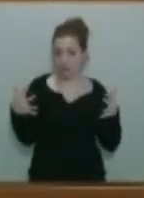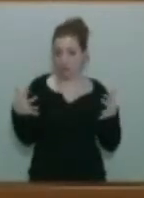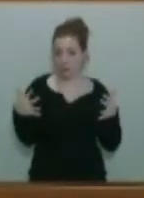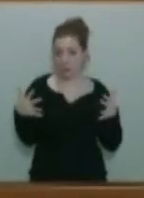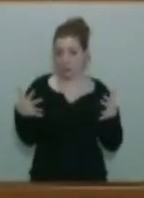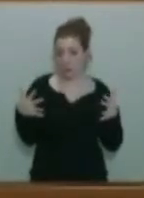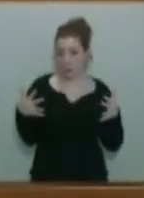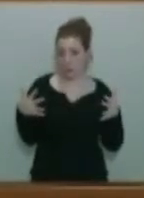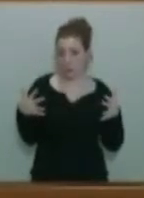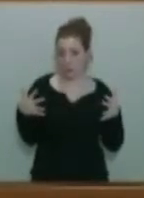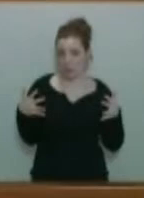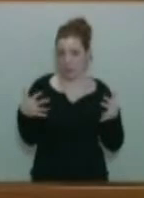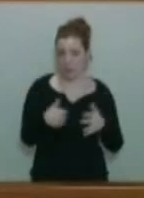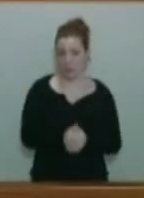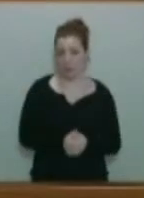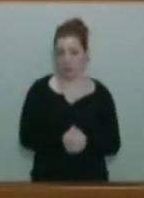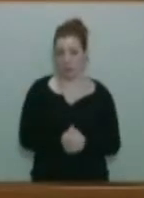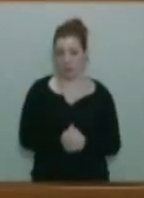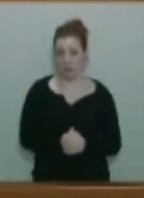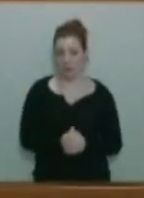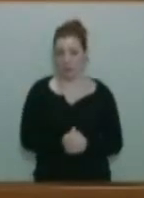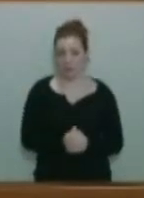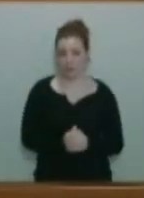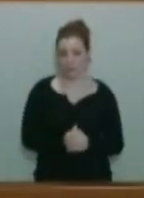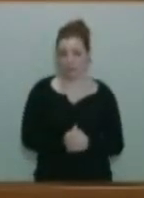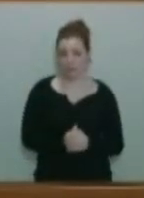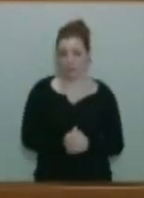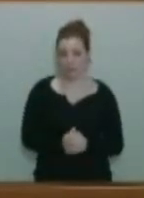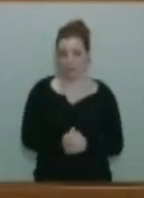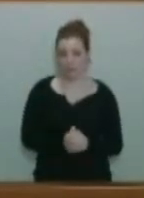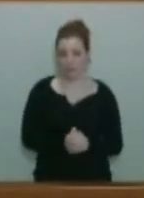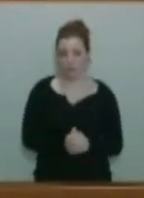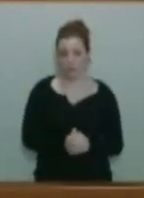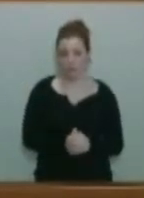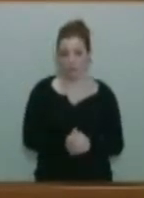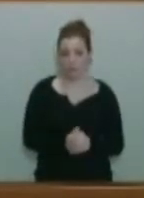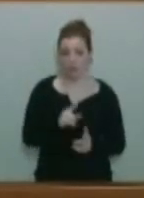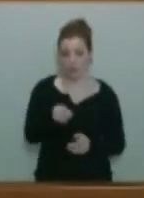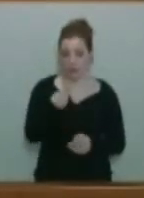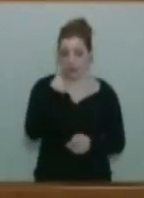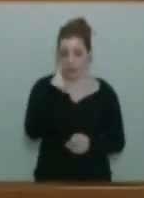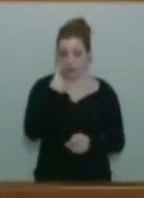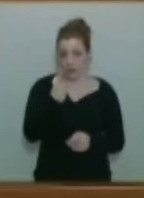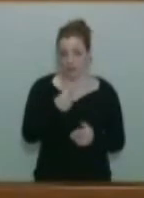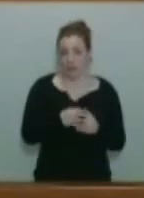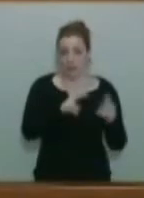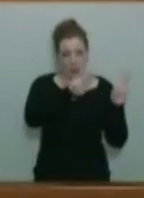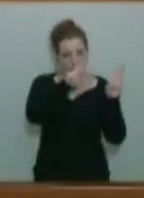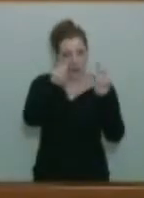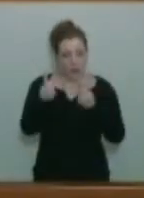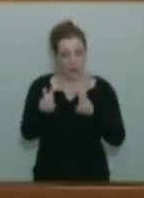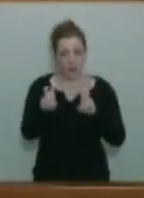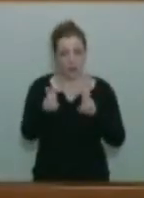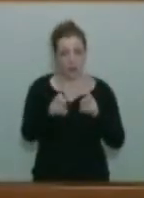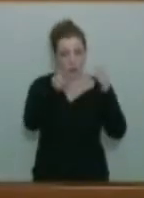viniesen acompasadas o sus hechos viniesen acompasando las palabras. Y luego, mire, hay varias cuestiones que usted ha deslizado